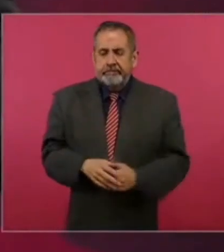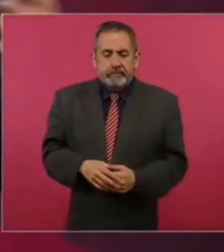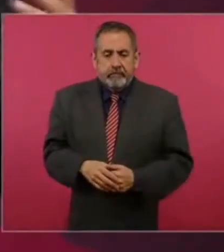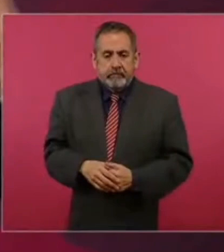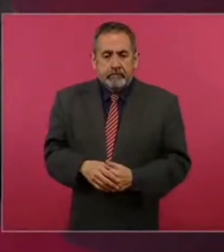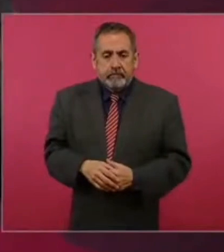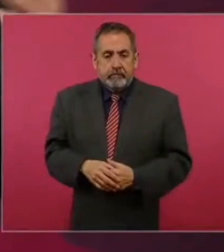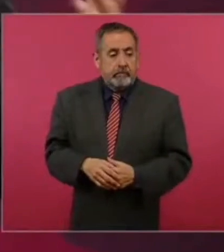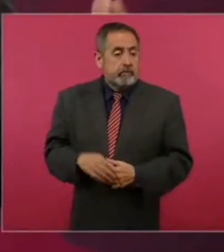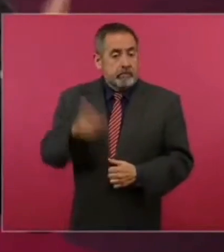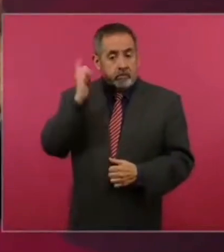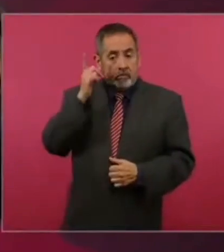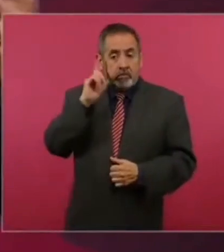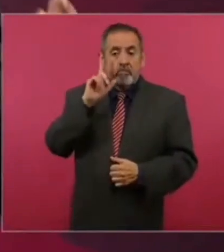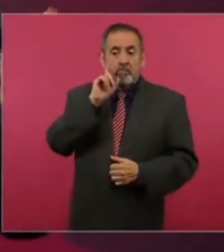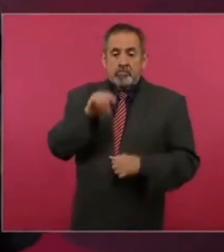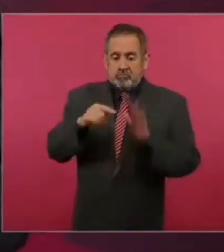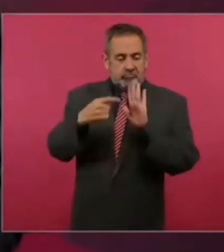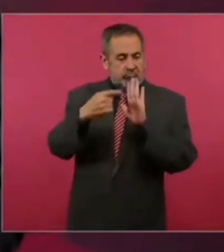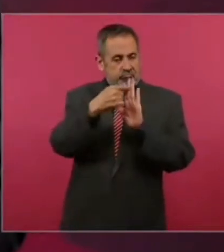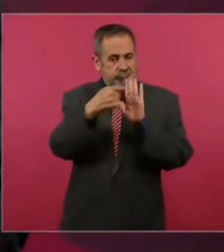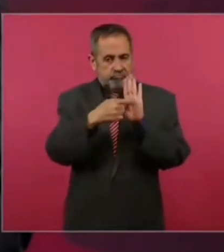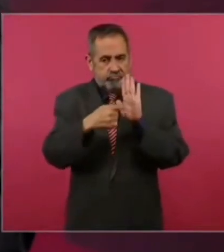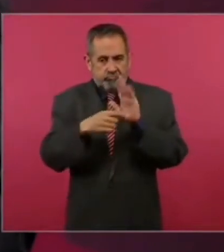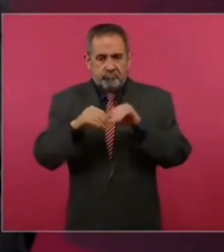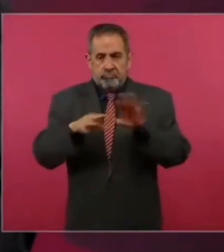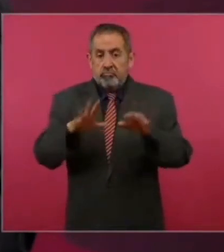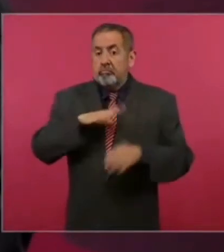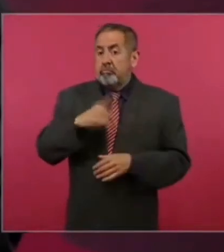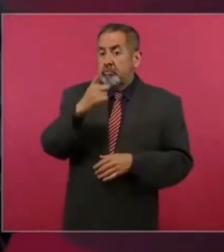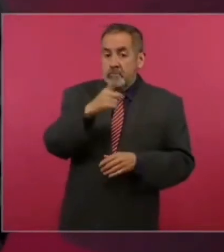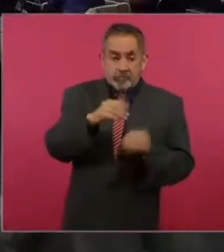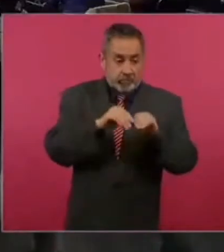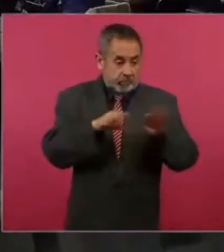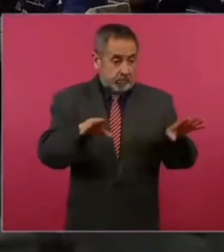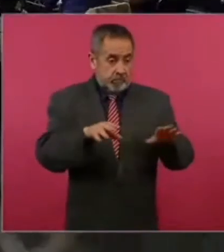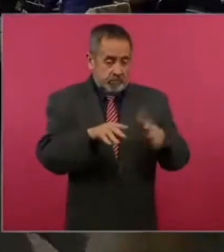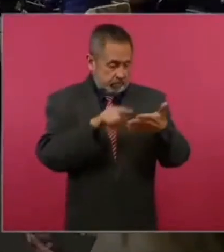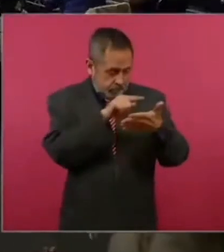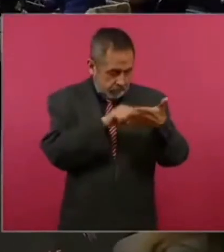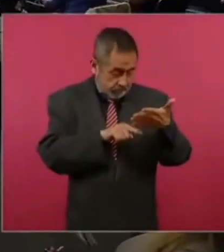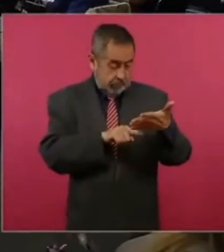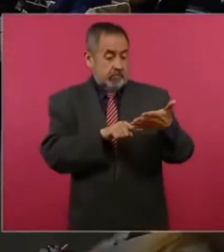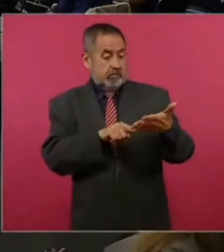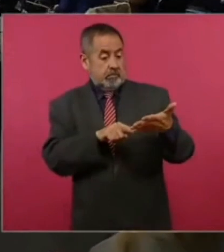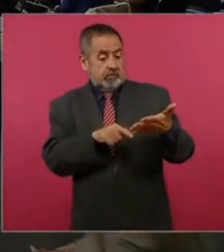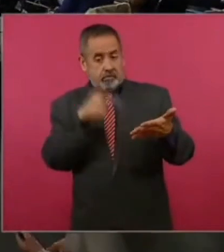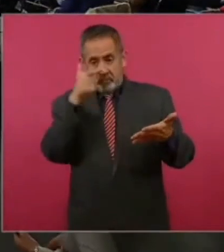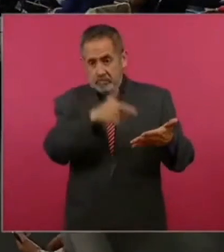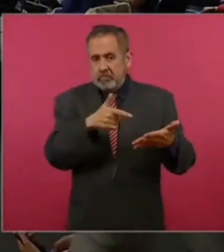ojalá y mañana lo podamos ver. Hay un artículo muy bueno